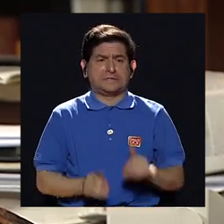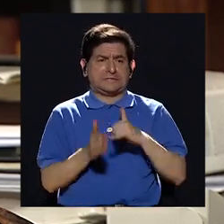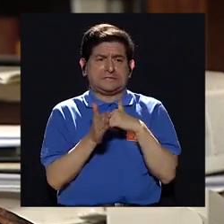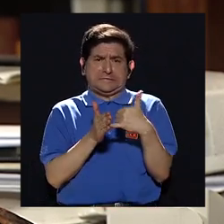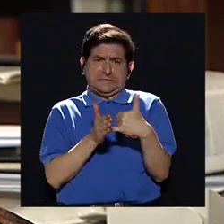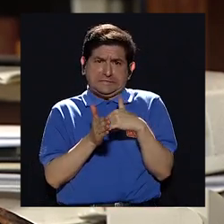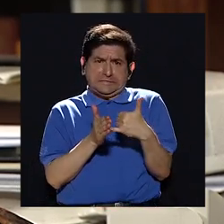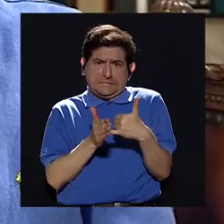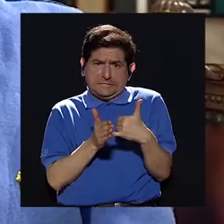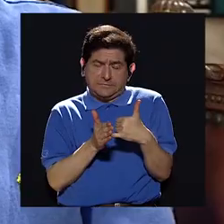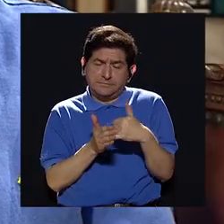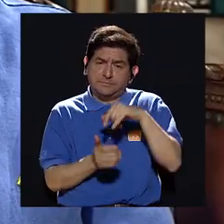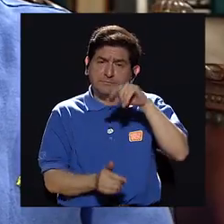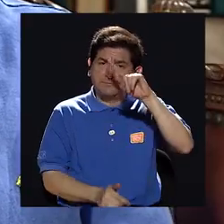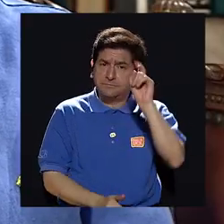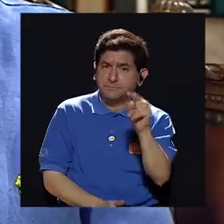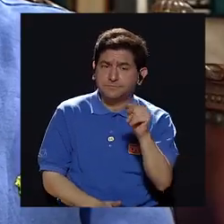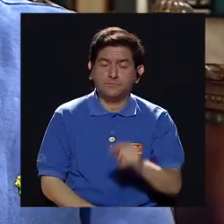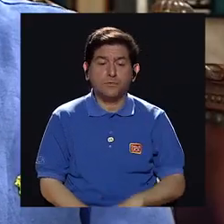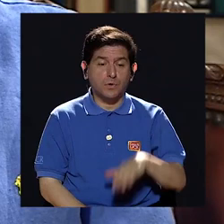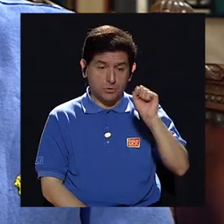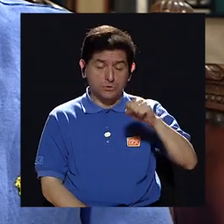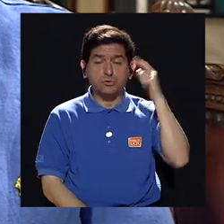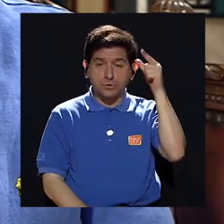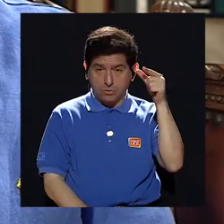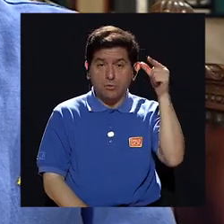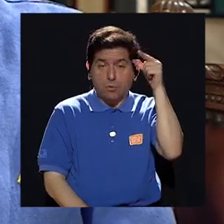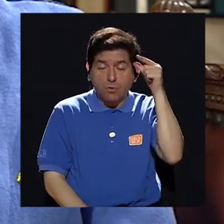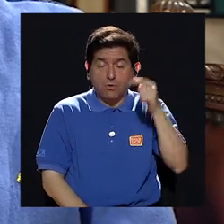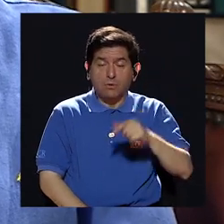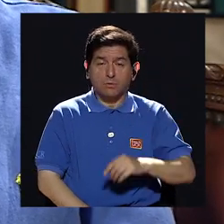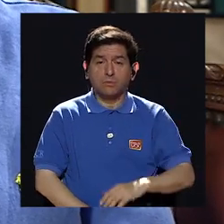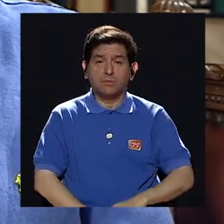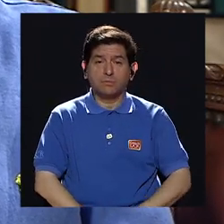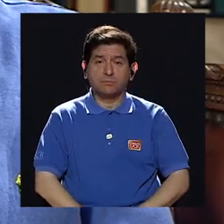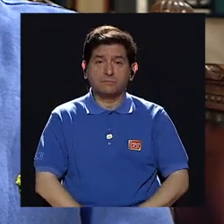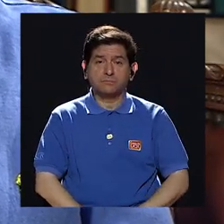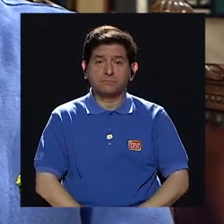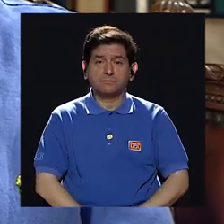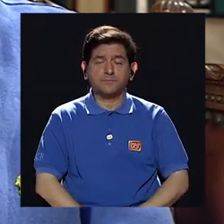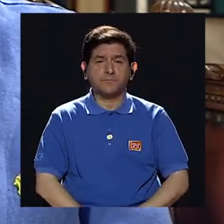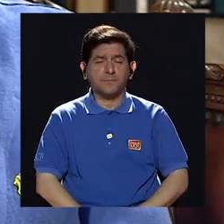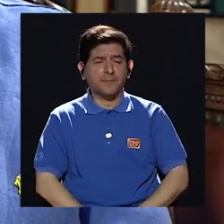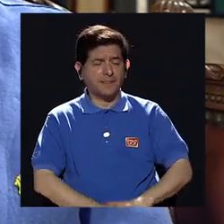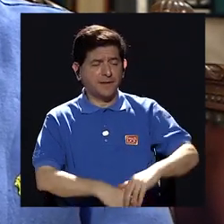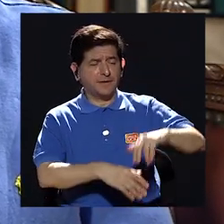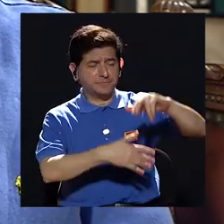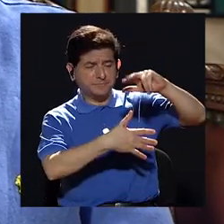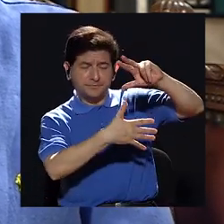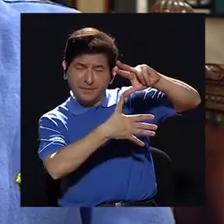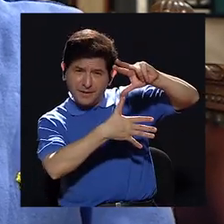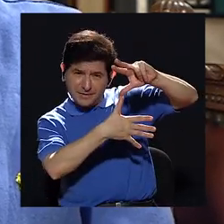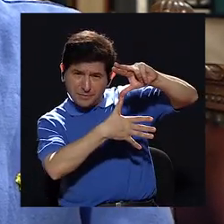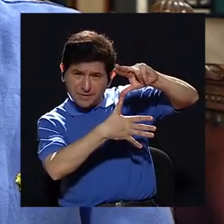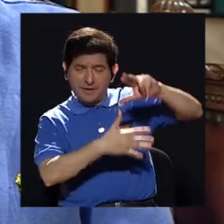vulnerabilidad. Sí, por supuesto. En América Latina